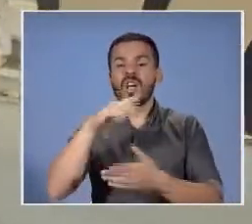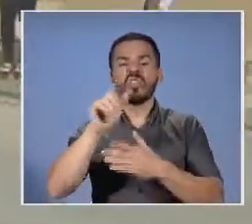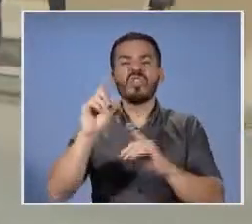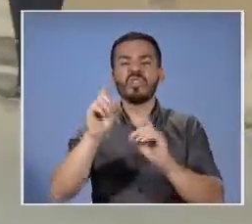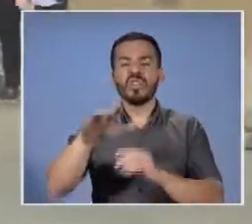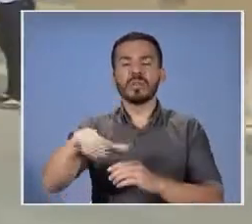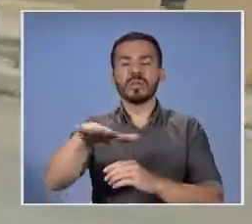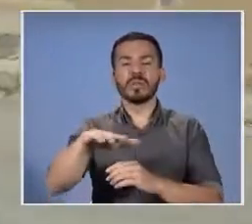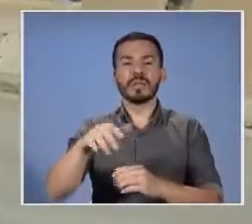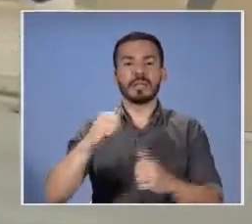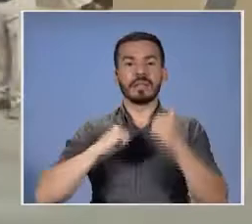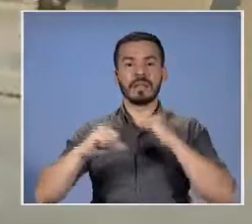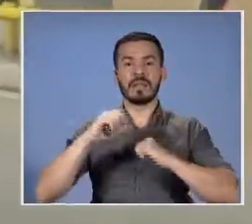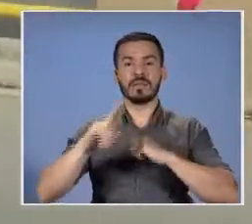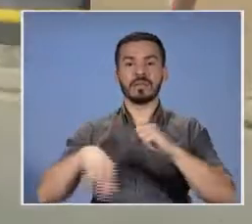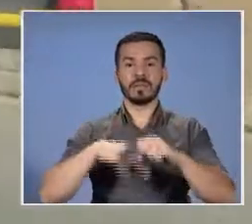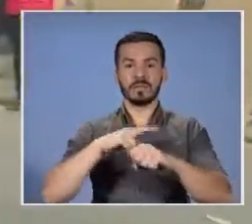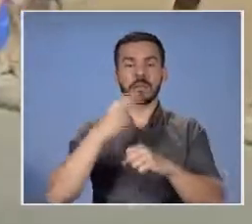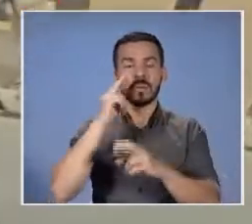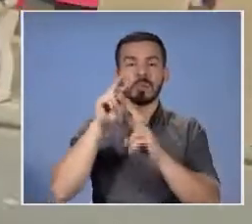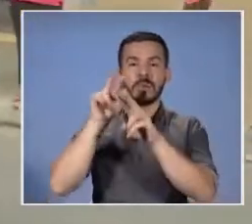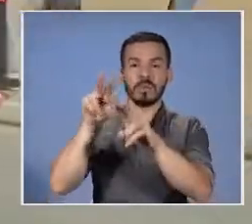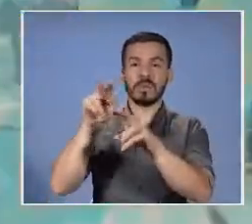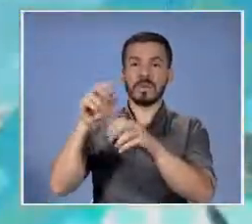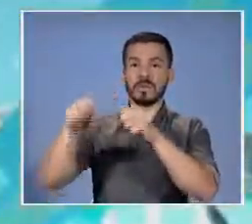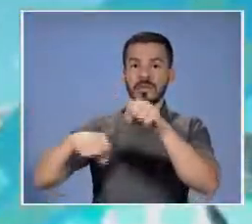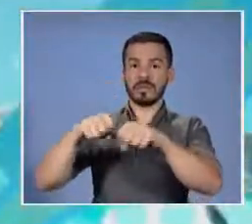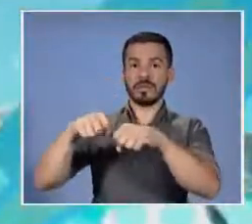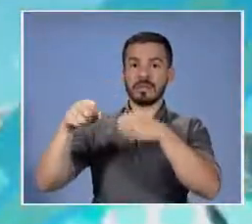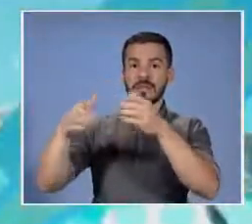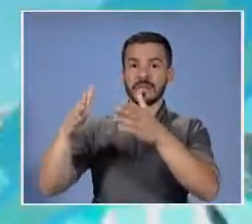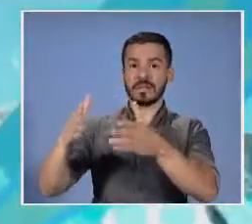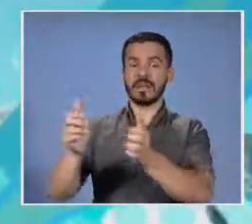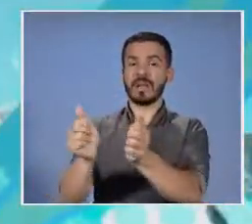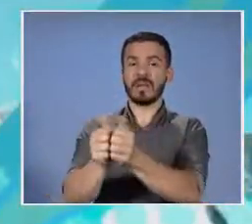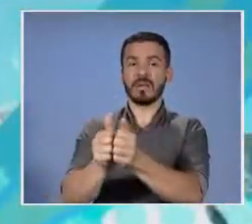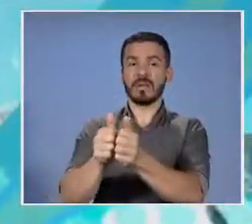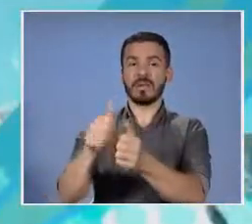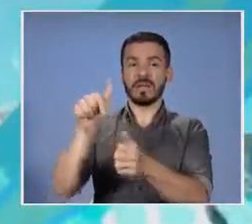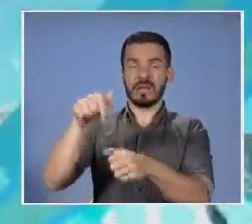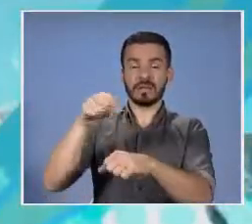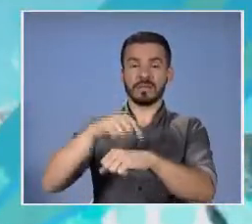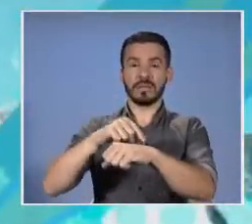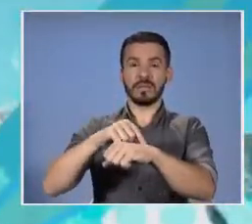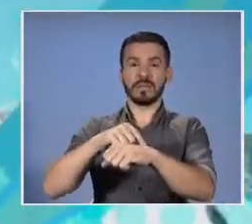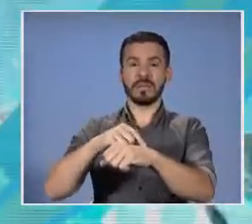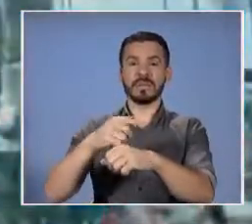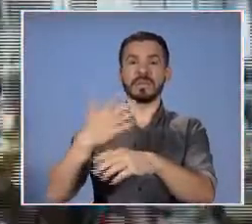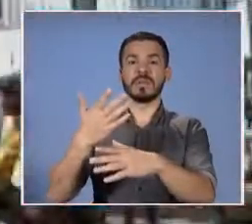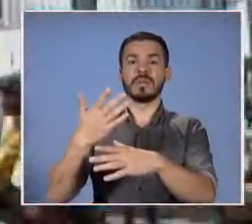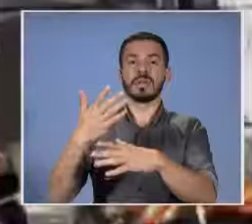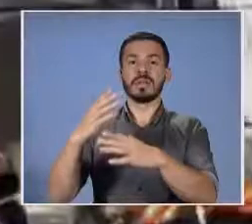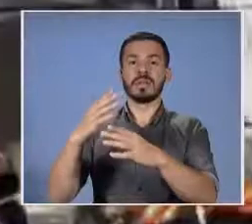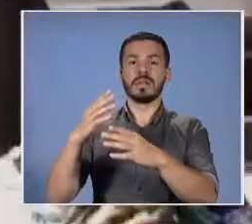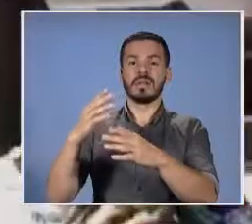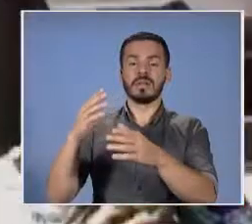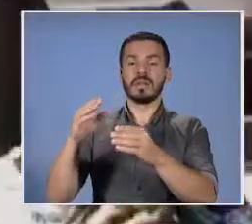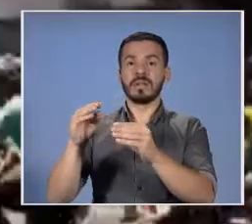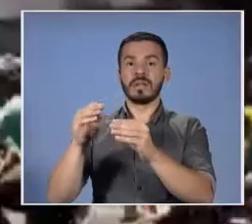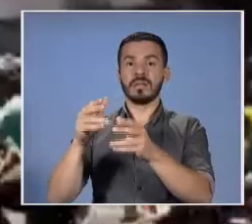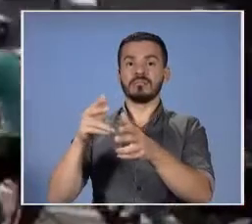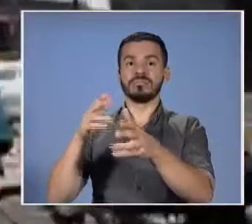Nacional. Podemos ver las imágenes de los ciclistas que están acompañando en este momento la caravana del